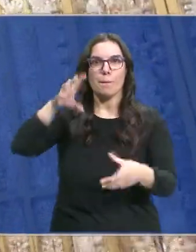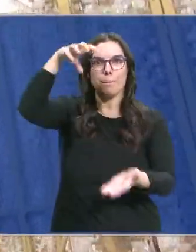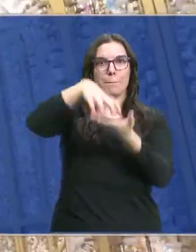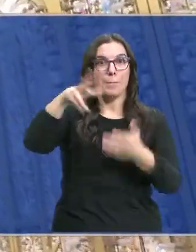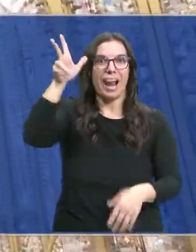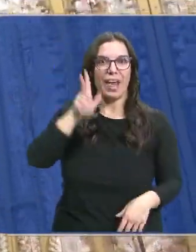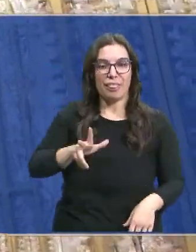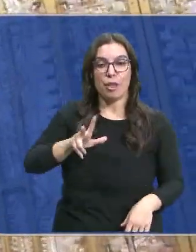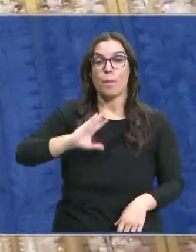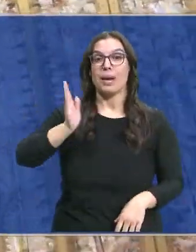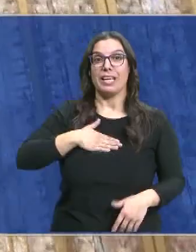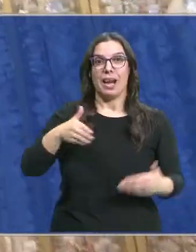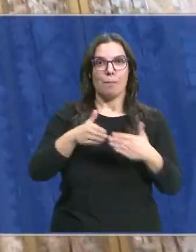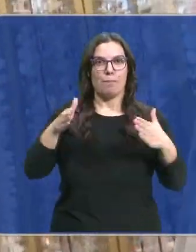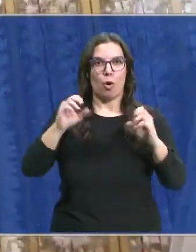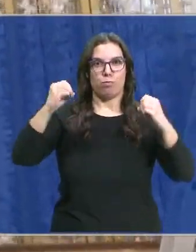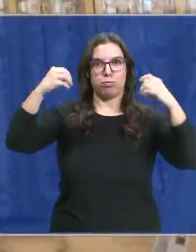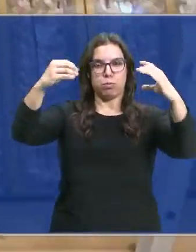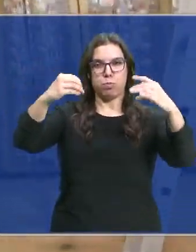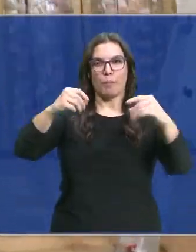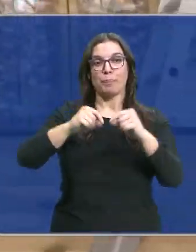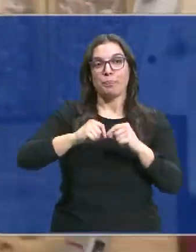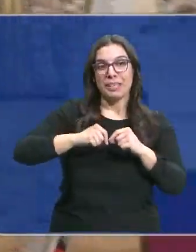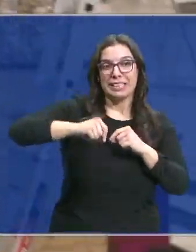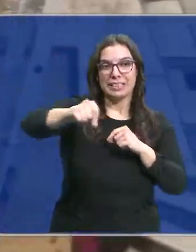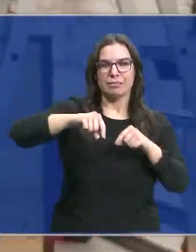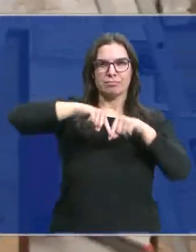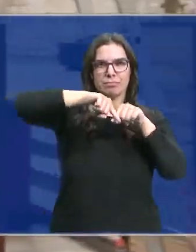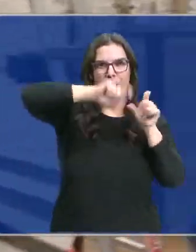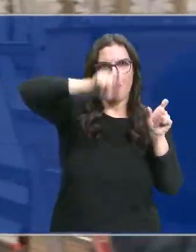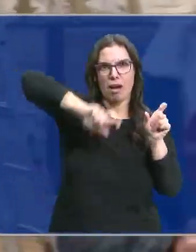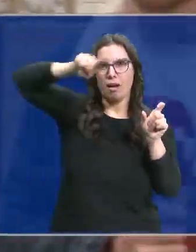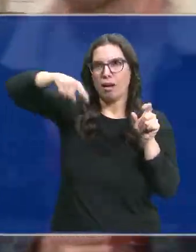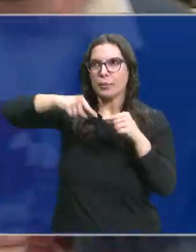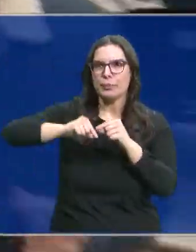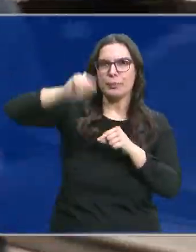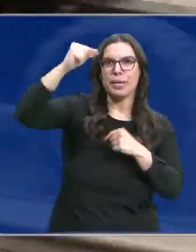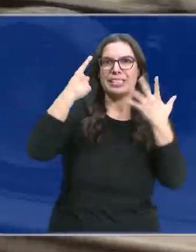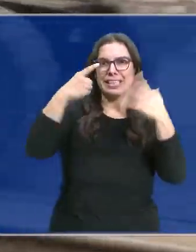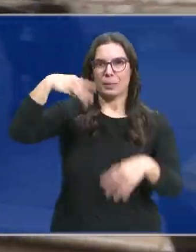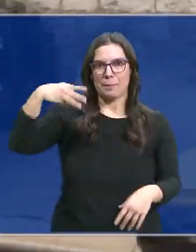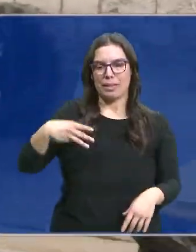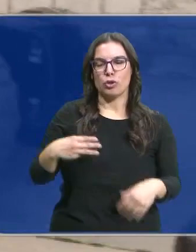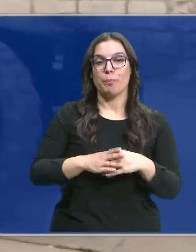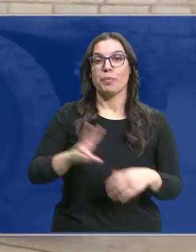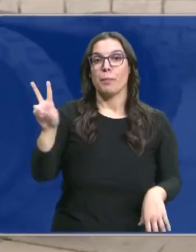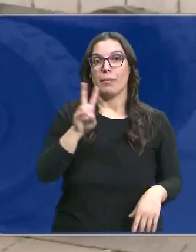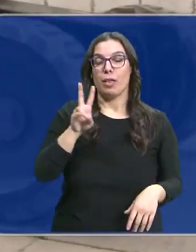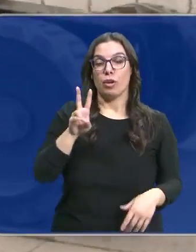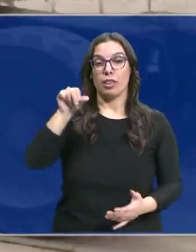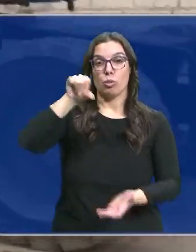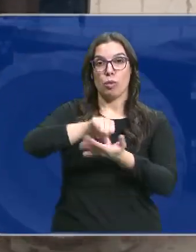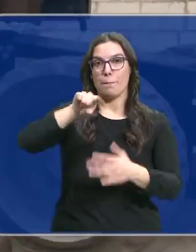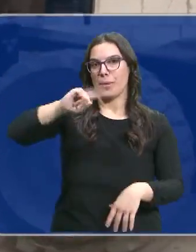se iluminará mañana. Tiene 60 metros de largo y varios arcos con 6 metros de altura cada uno. Valladolid es la primera